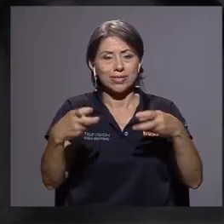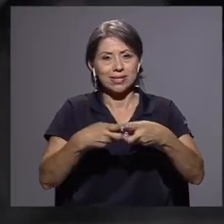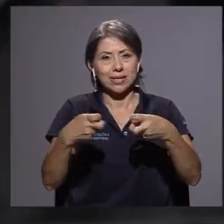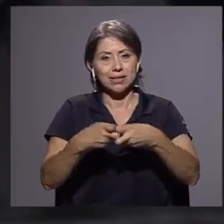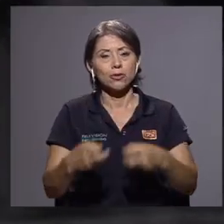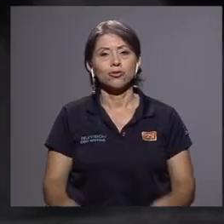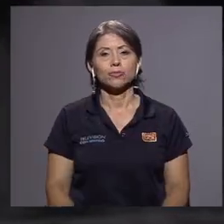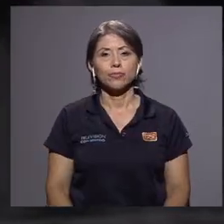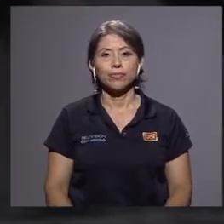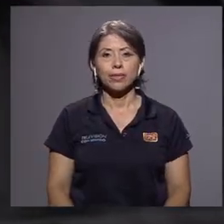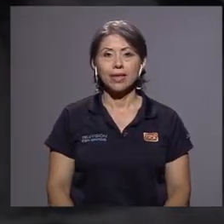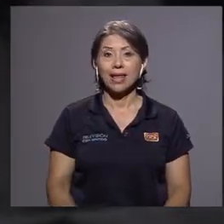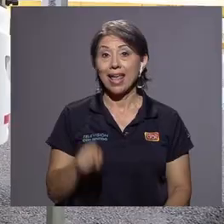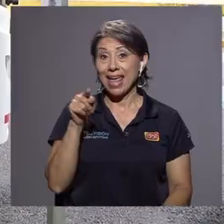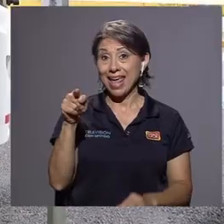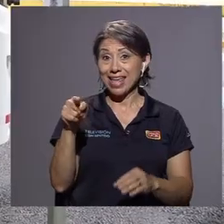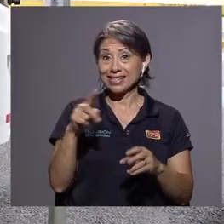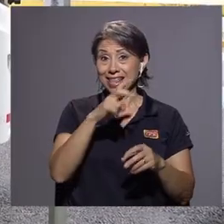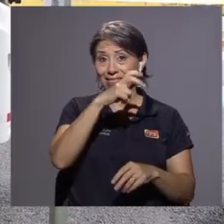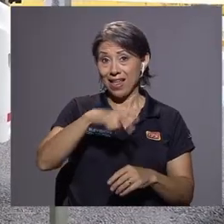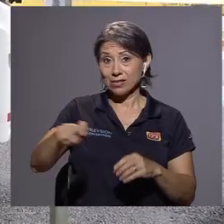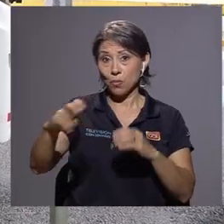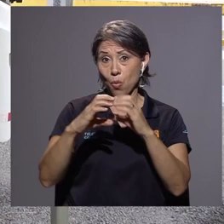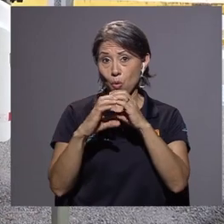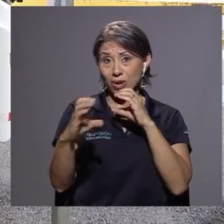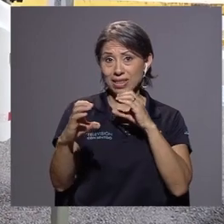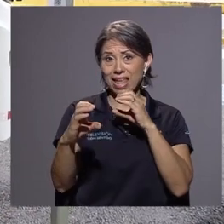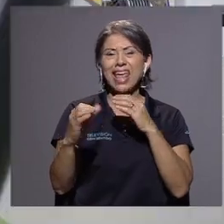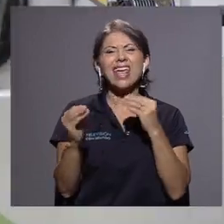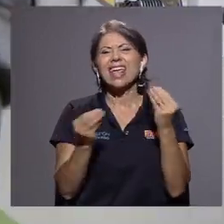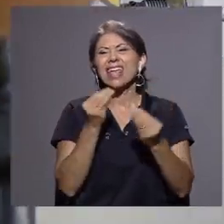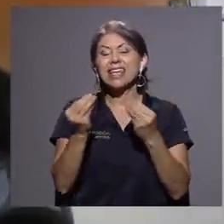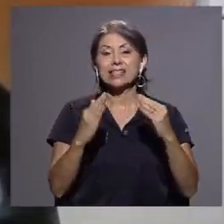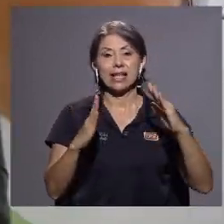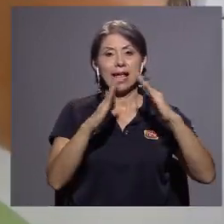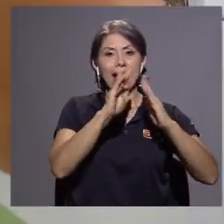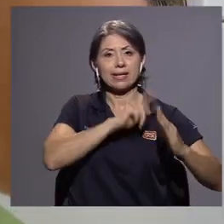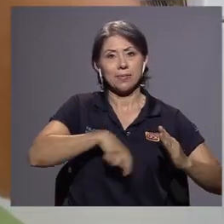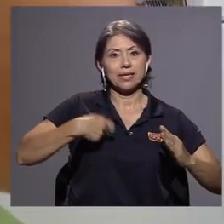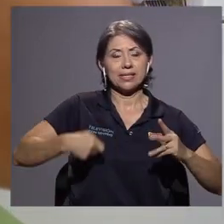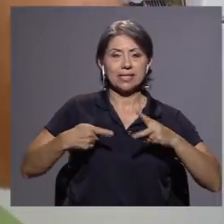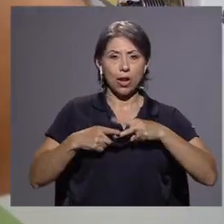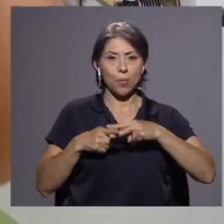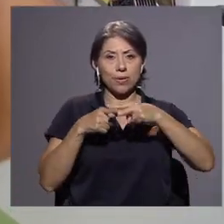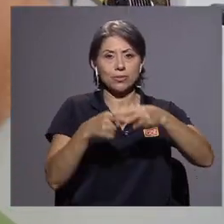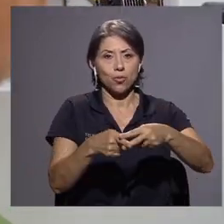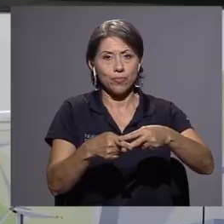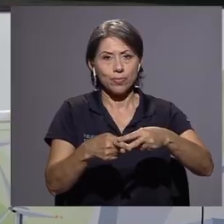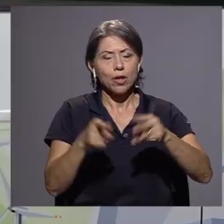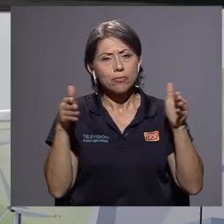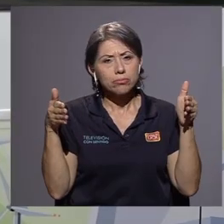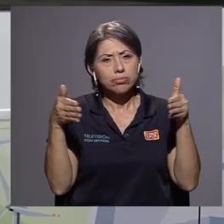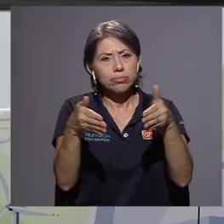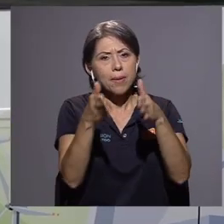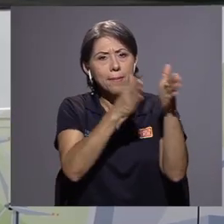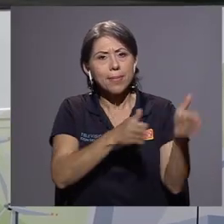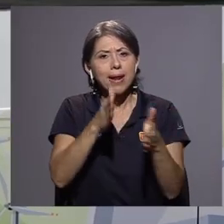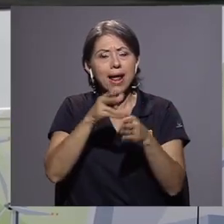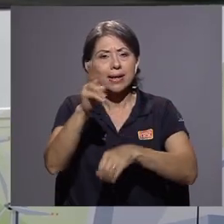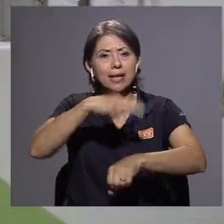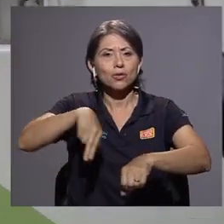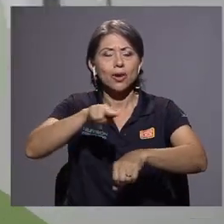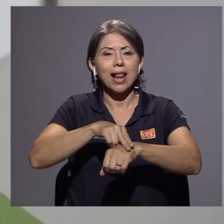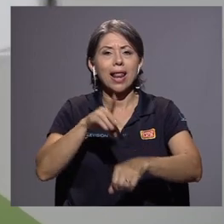eléctricos. La incorporación de este transporte fue un préstamo de casa presidencial en el marco del Plan Nacional de